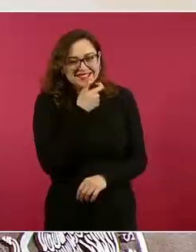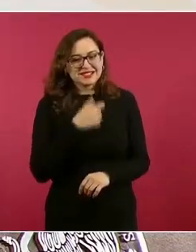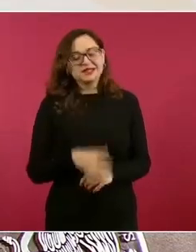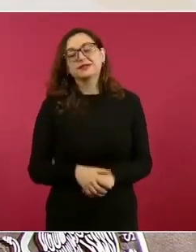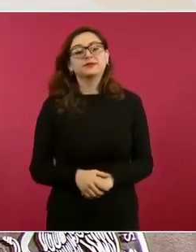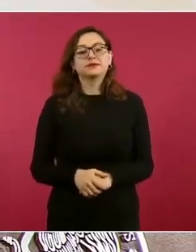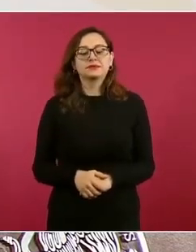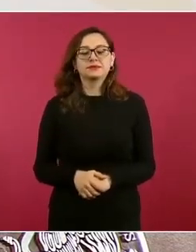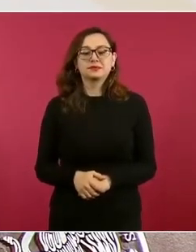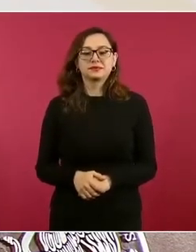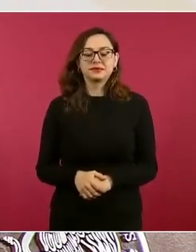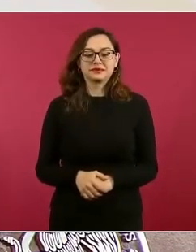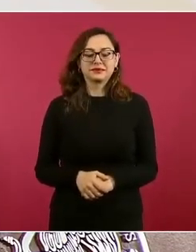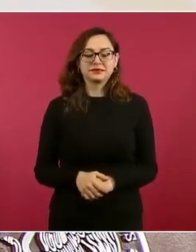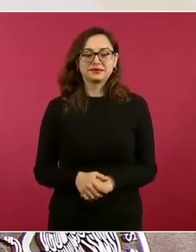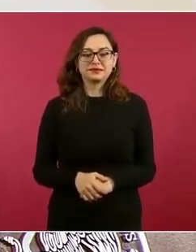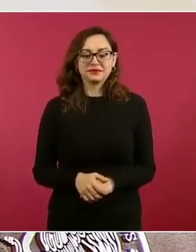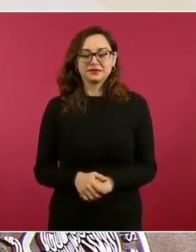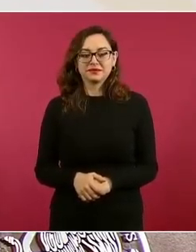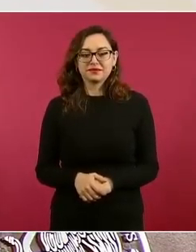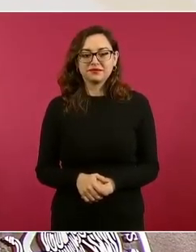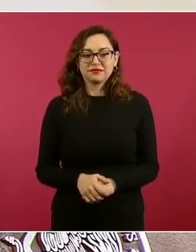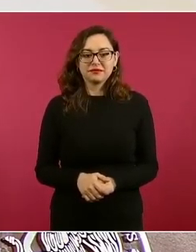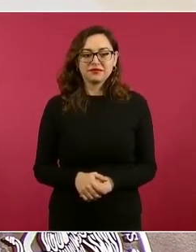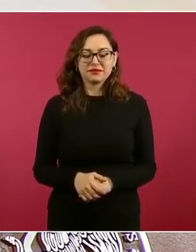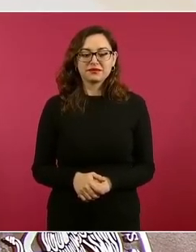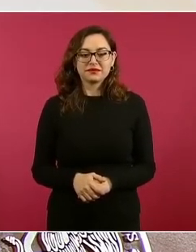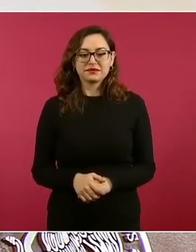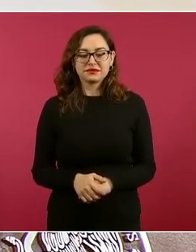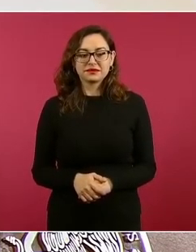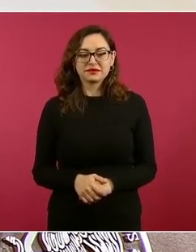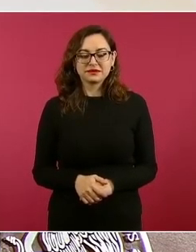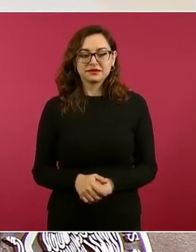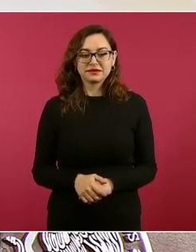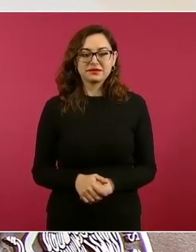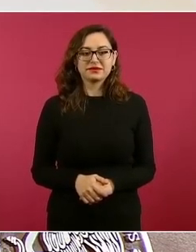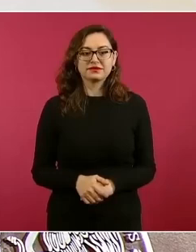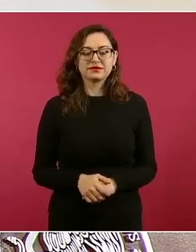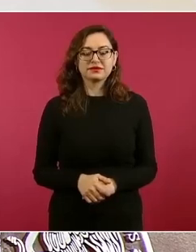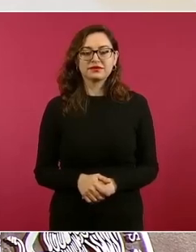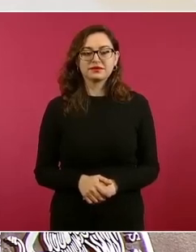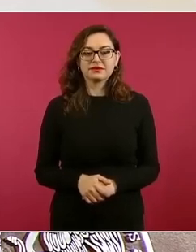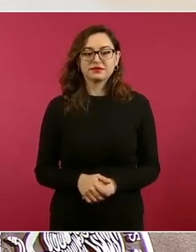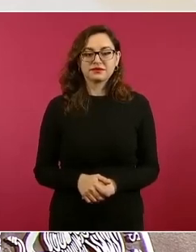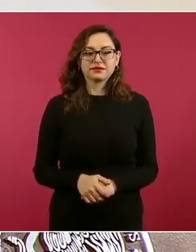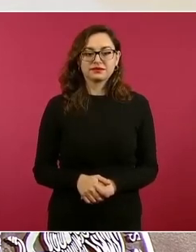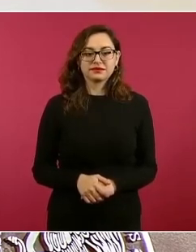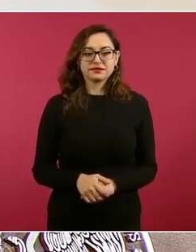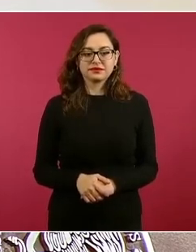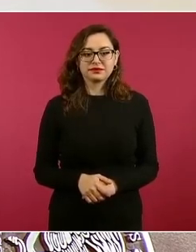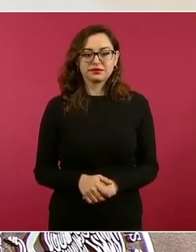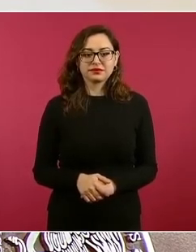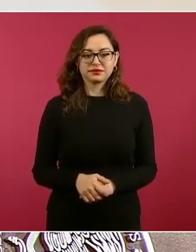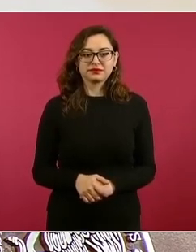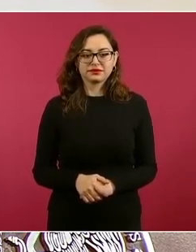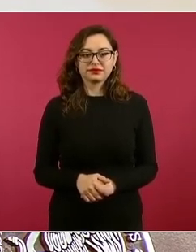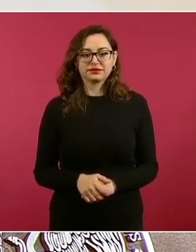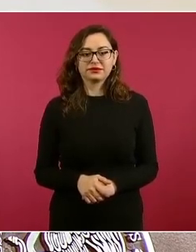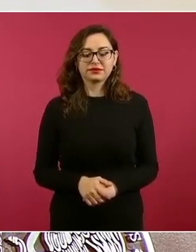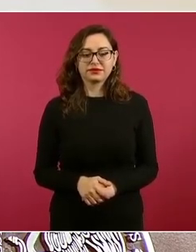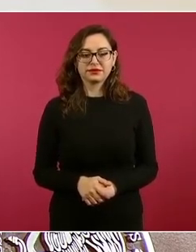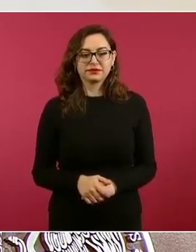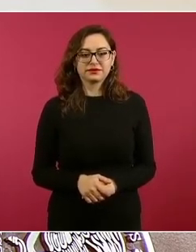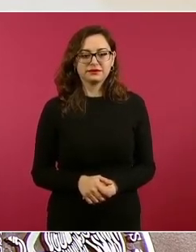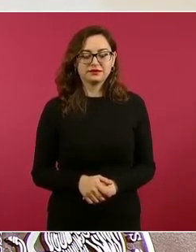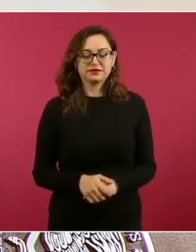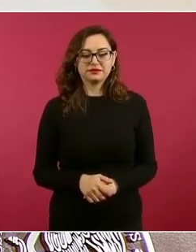texto de